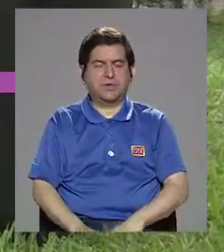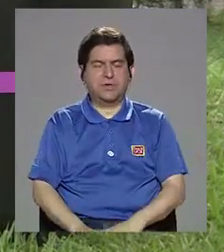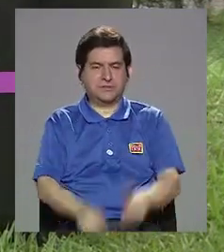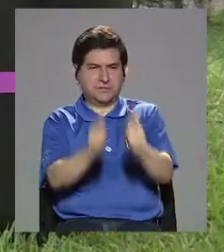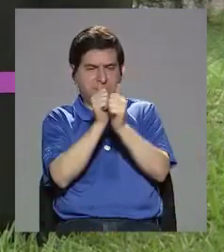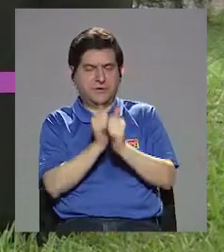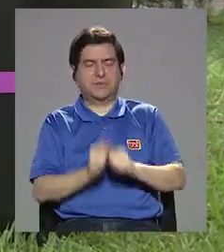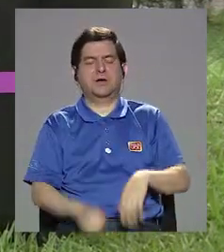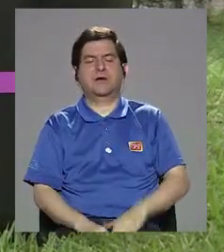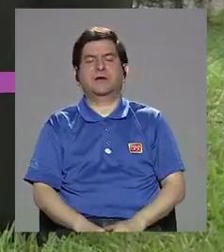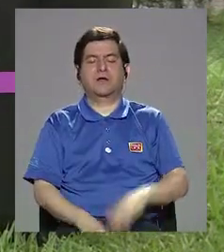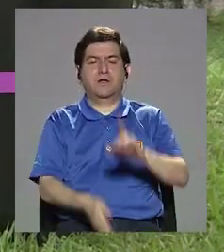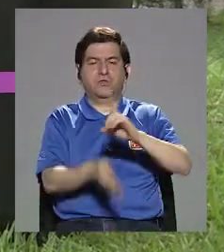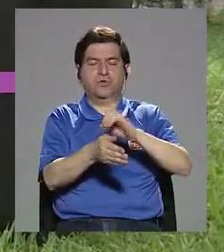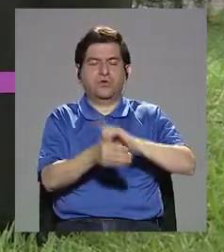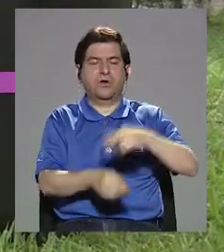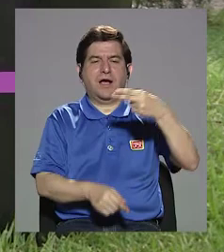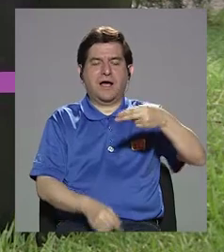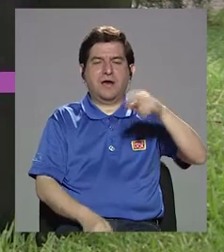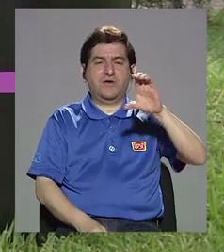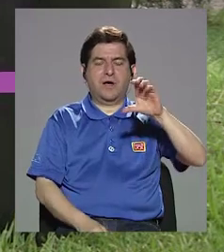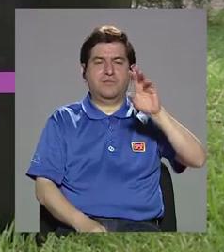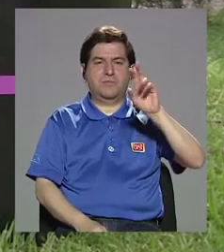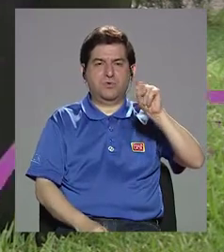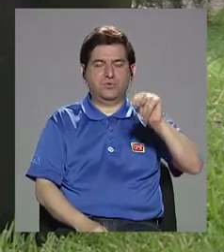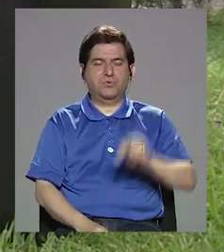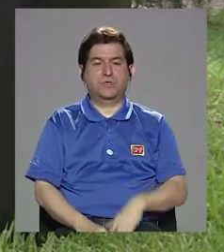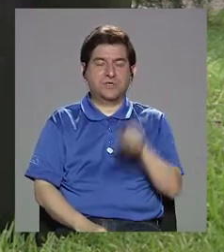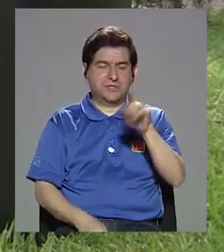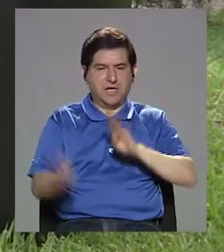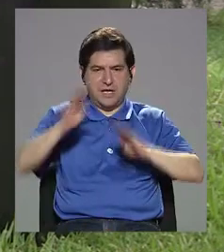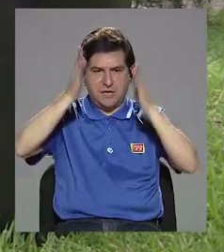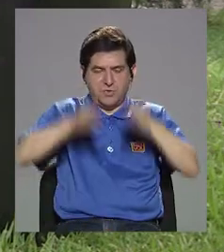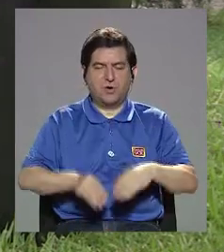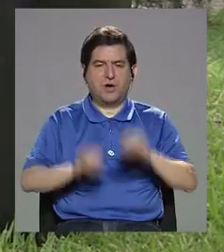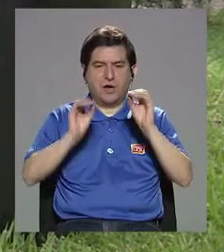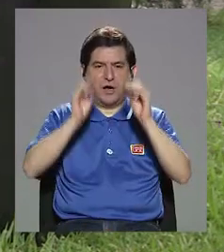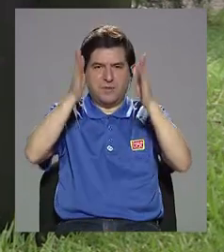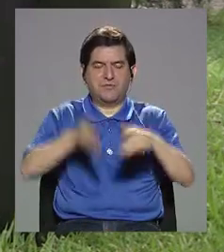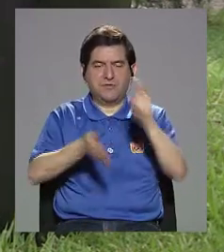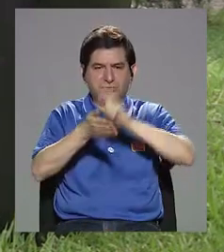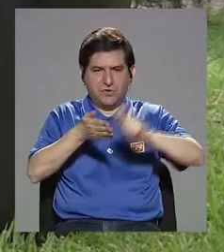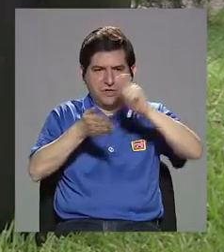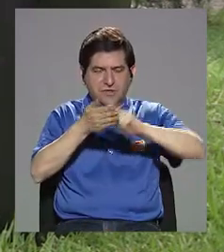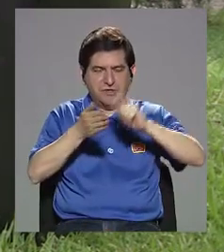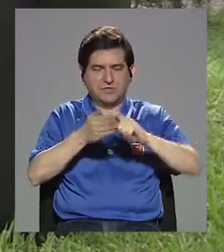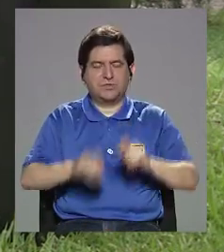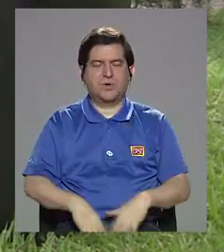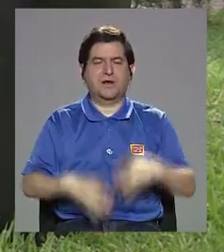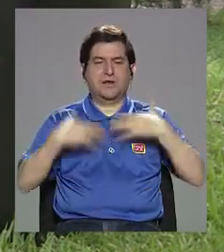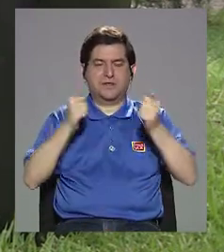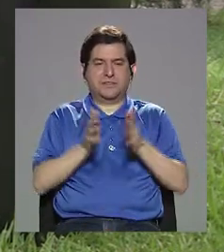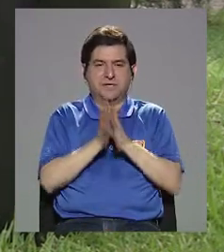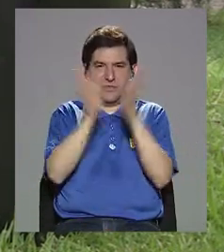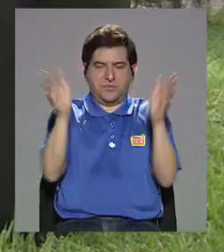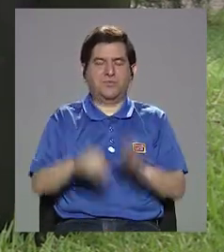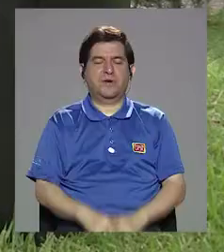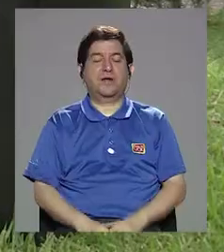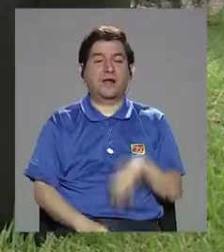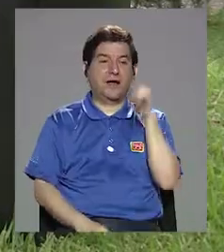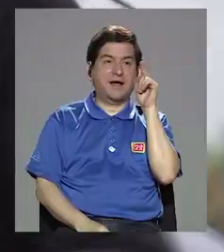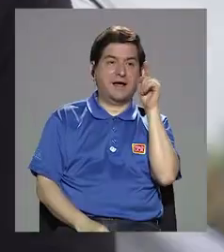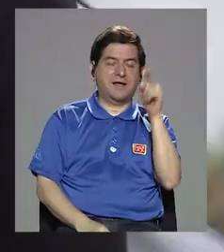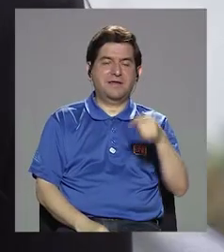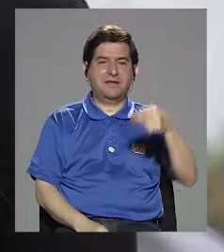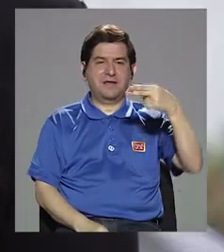la doctora Jania Campos Núñez, ella es bióloga, doctora en nutrición y profesora de la Escuela de Salud Pública en la Universidad de Harvard en Estados Unidos.